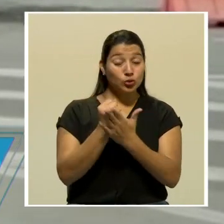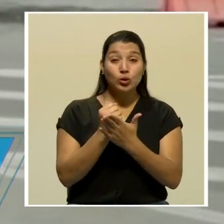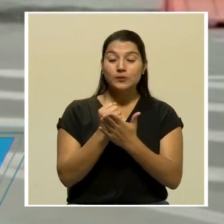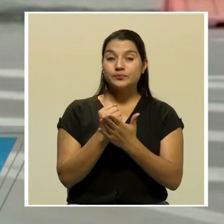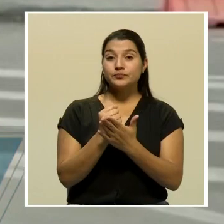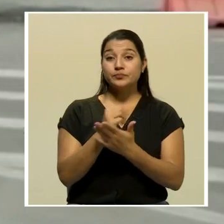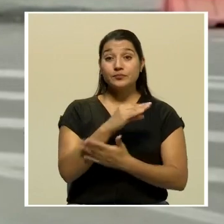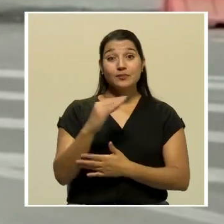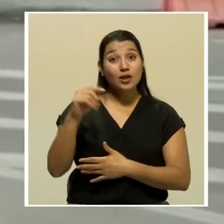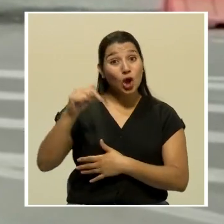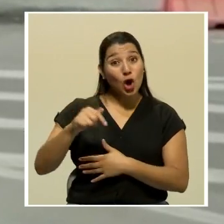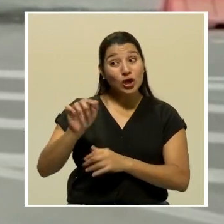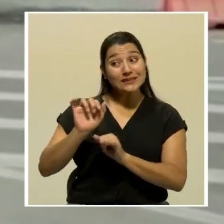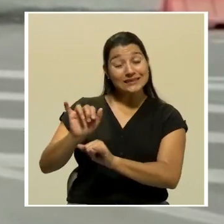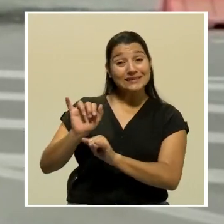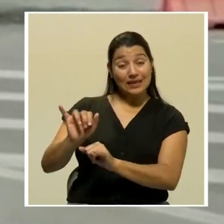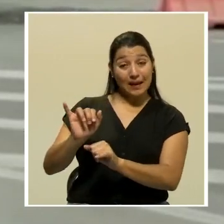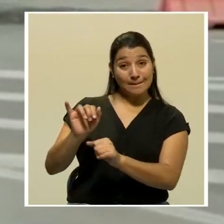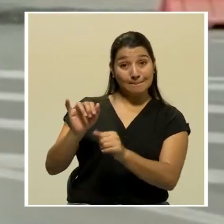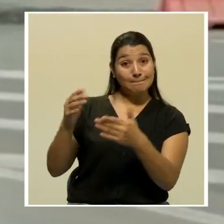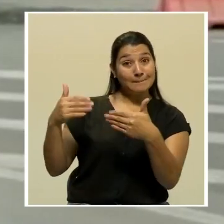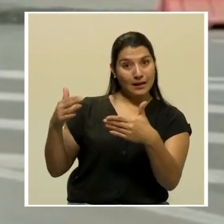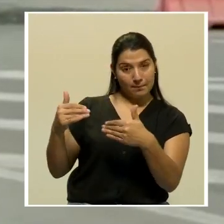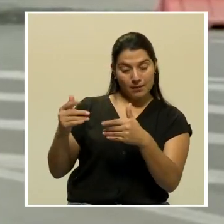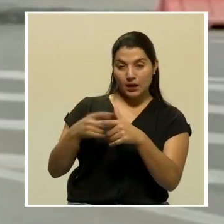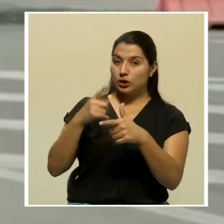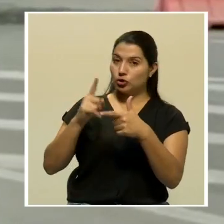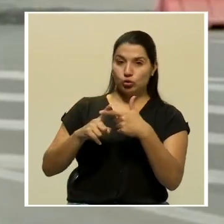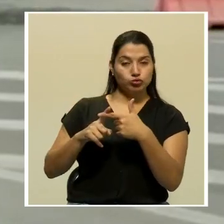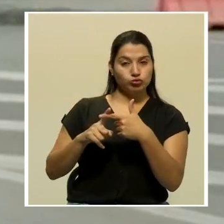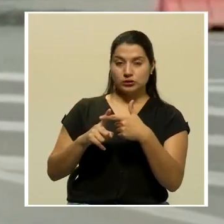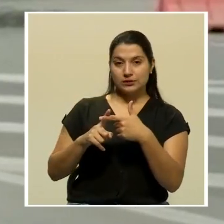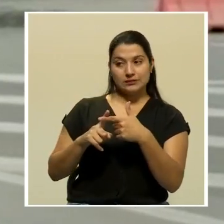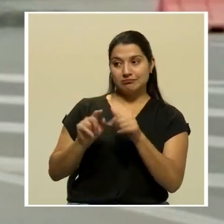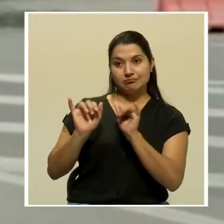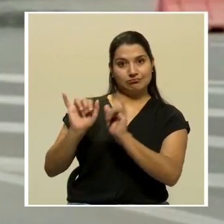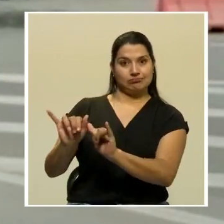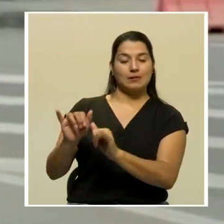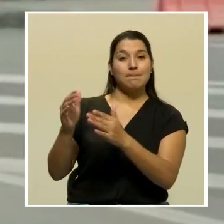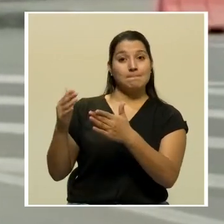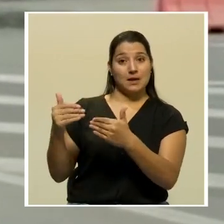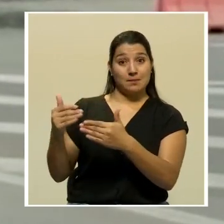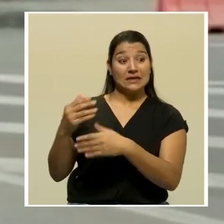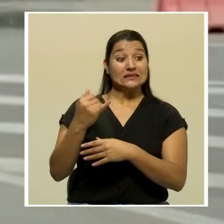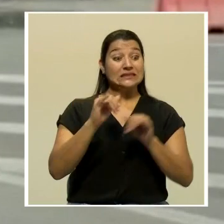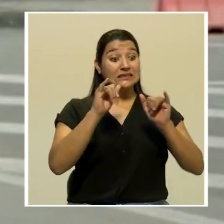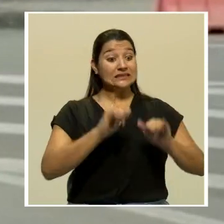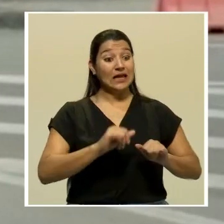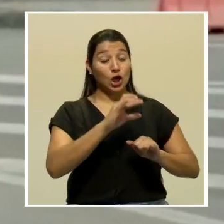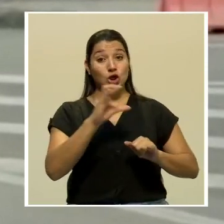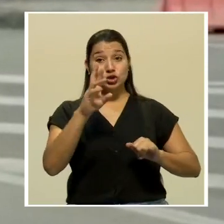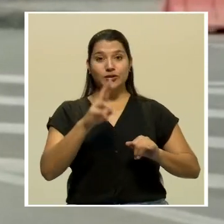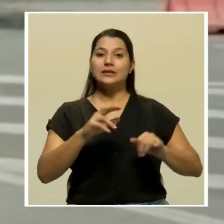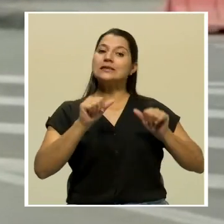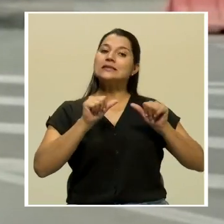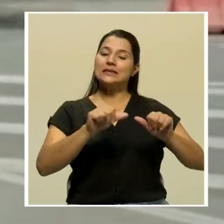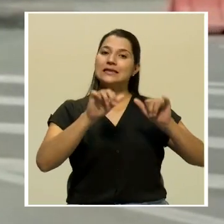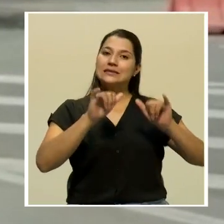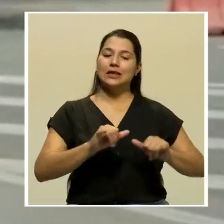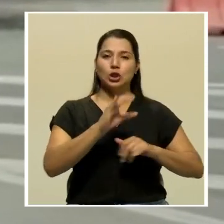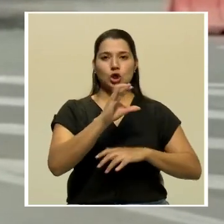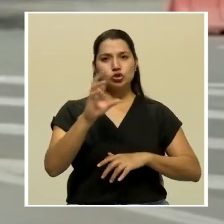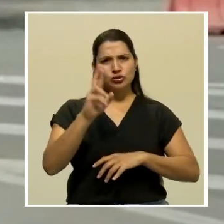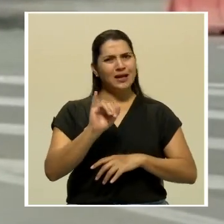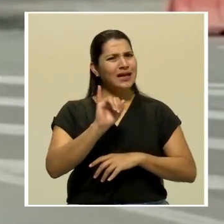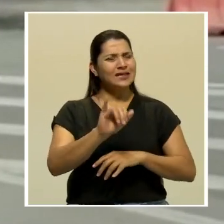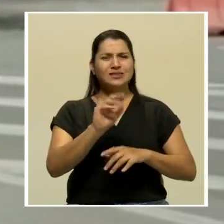Las personas que hoy están en Panamá deben continuar en Panamá y quienes hoy están en Costa Rica van a seguir estando en Costa Rica. Y eso es un